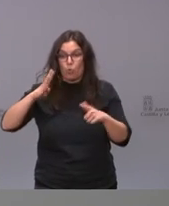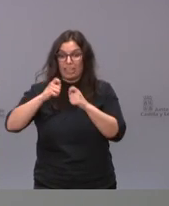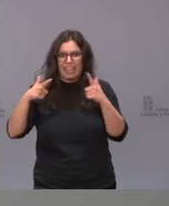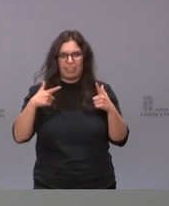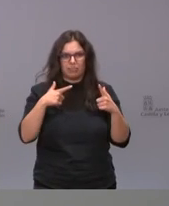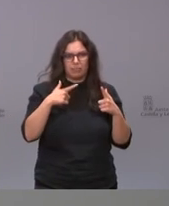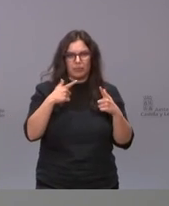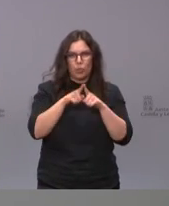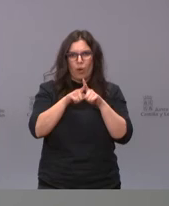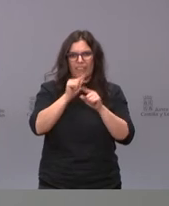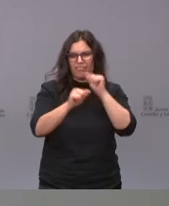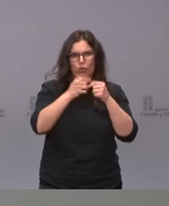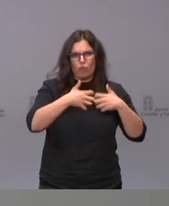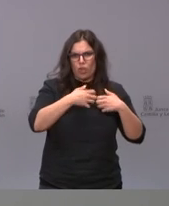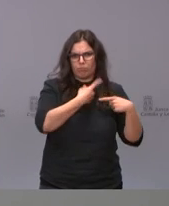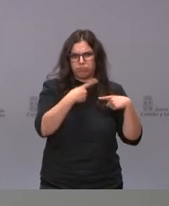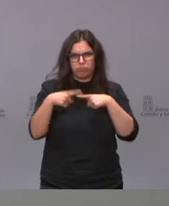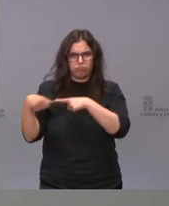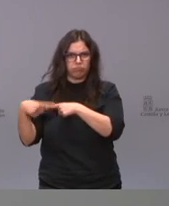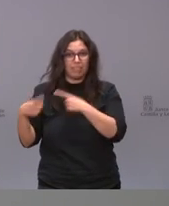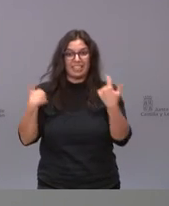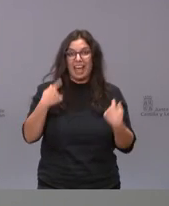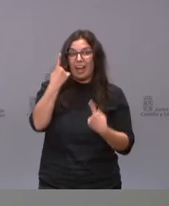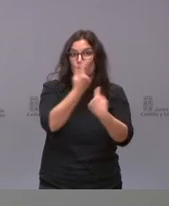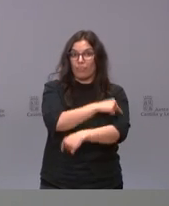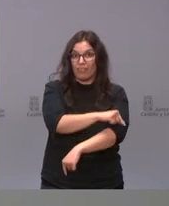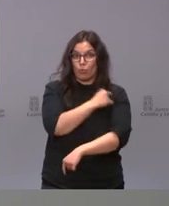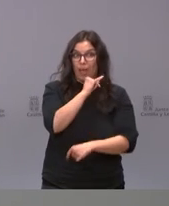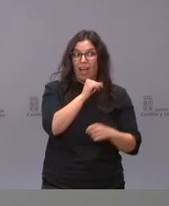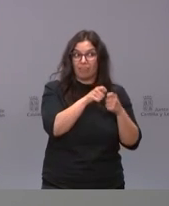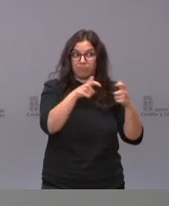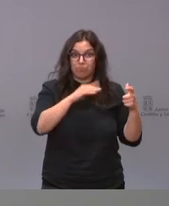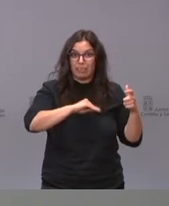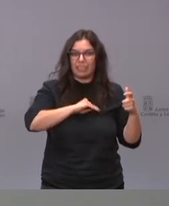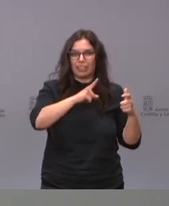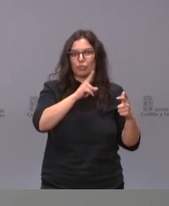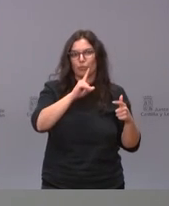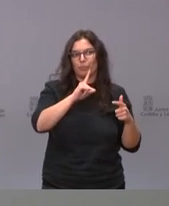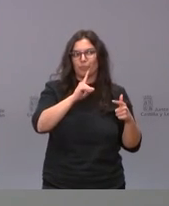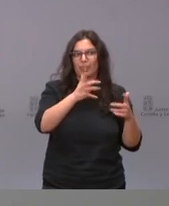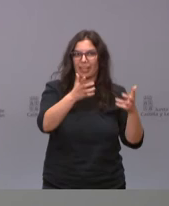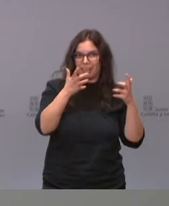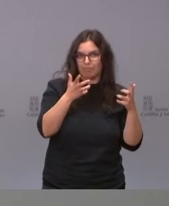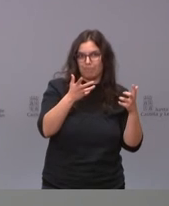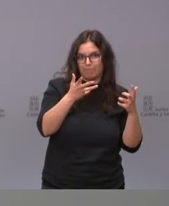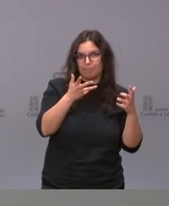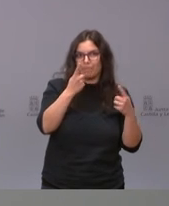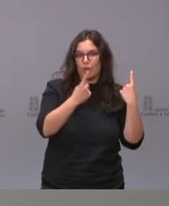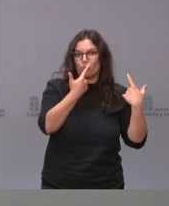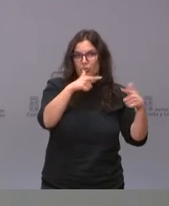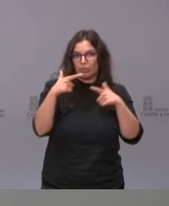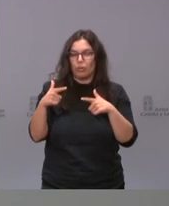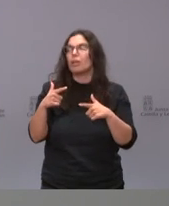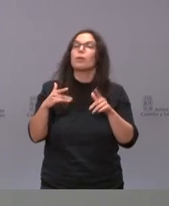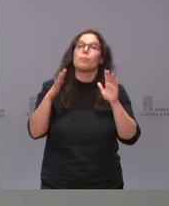la cuarta ola el tener ya personas vacunadas creo que va a tener una incidencia positiva en muchos sectores pero desde